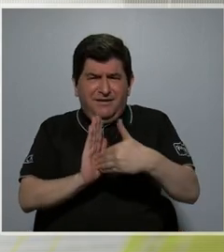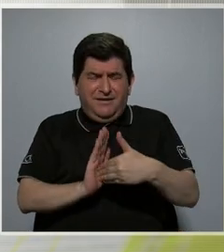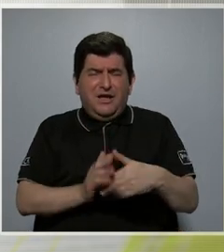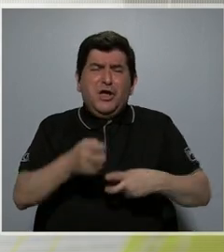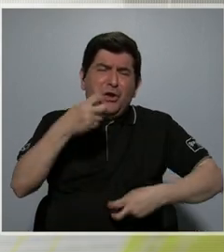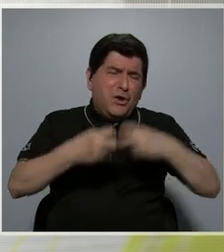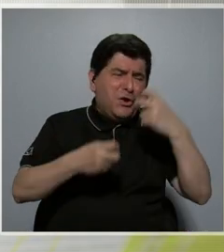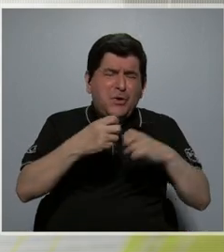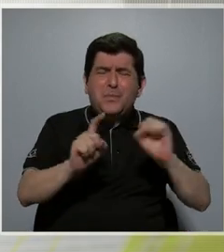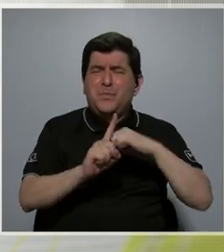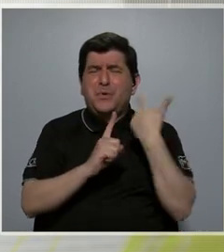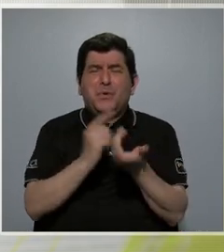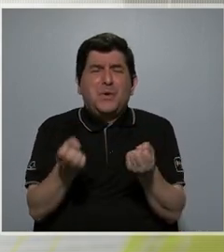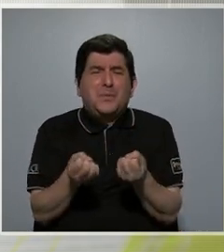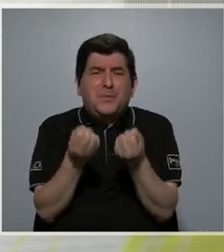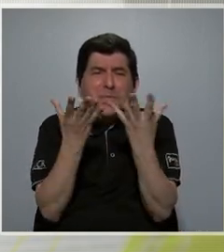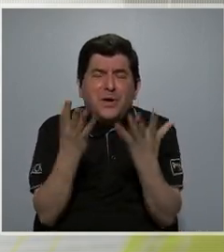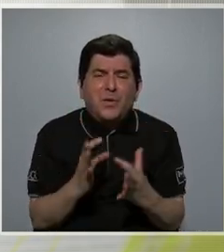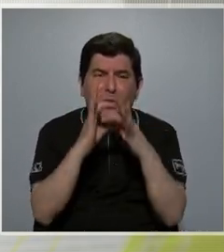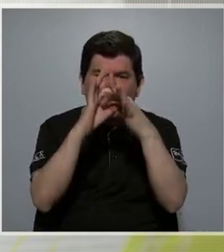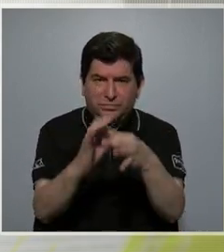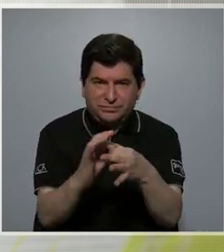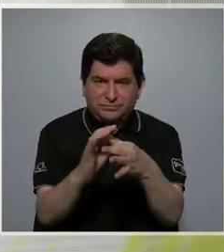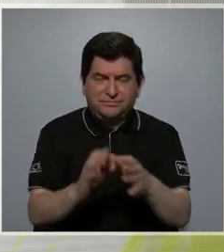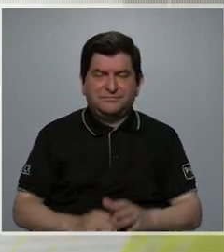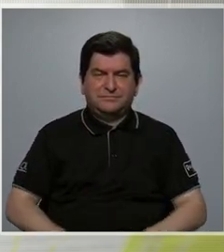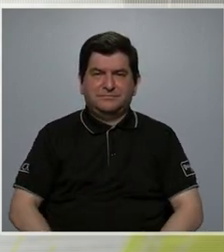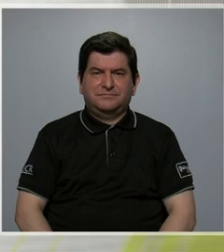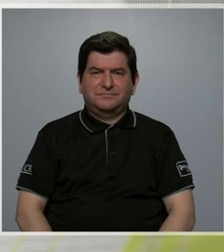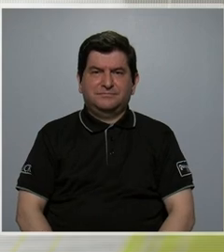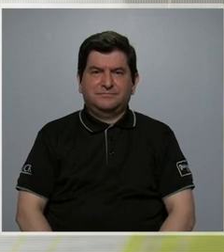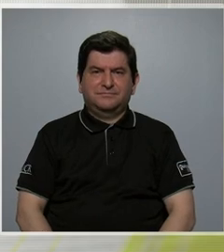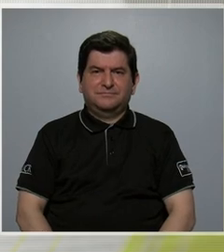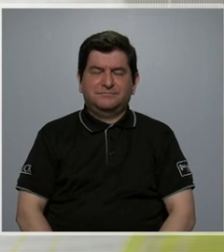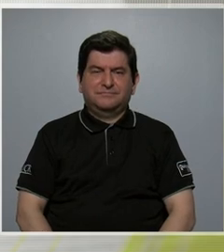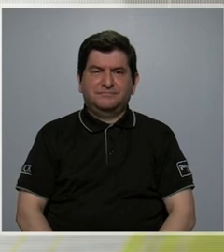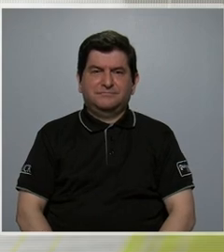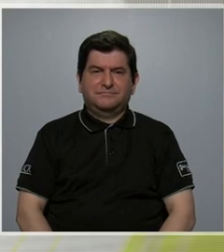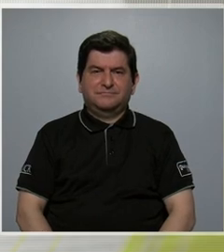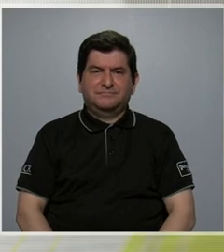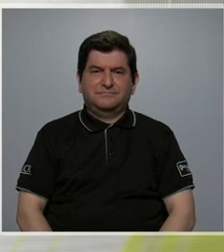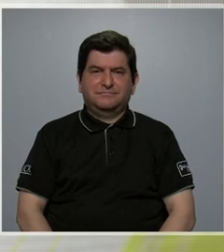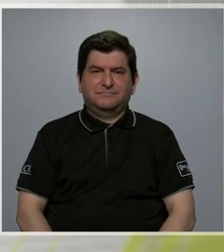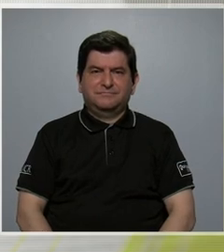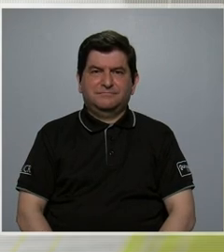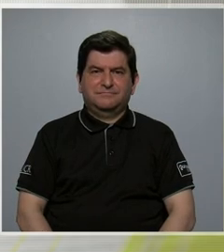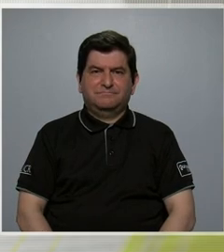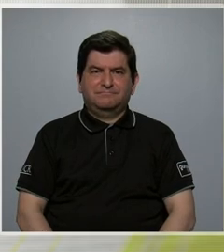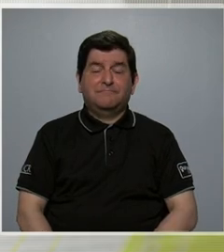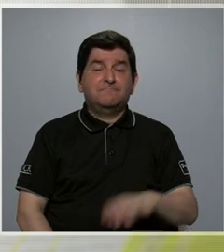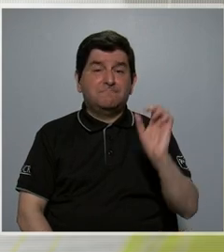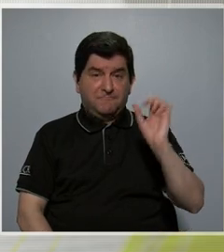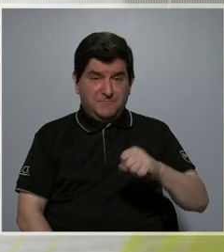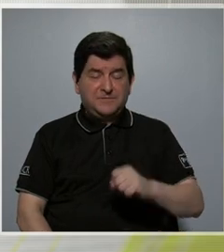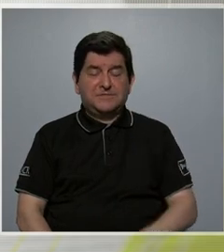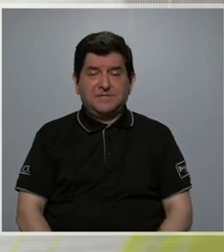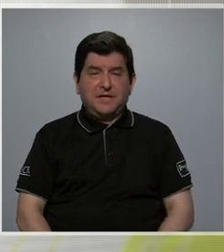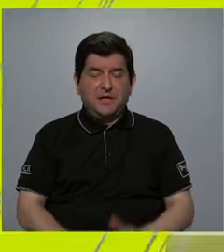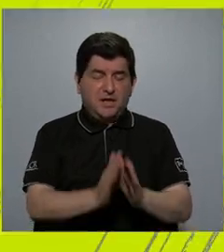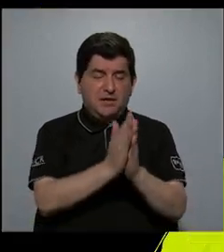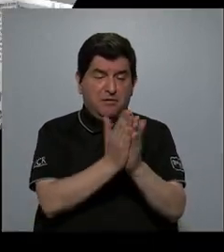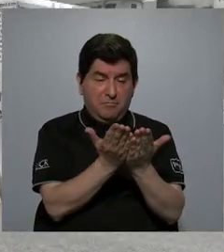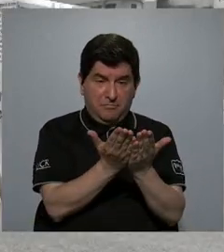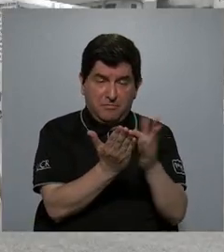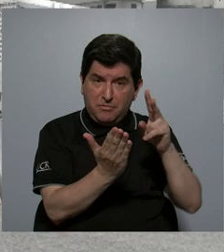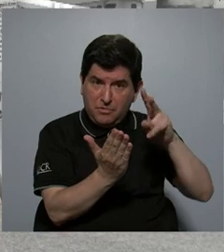tantos problemas sociales asociados, ¿no?, a ellas, ¿no? De manera que hay una vinculación que la literatura